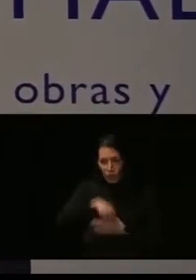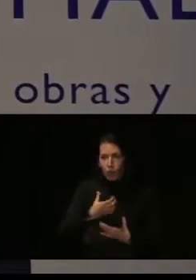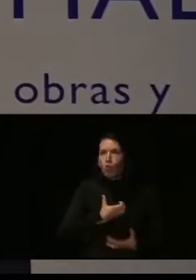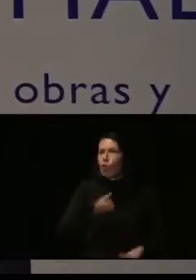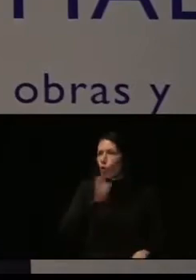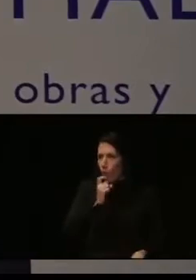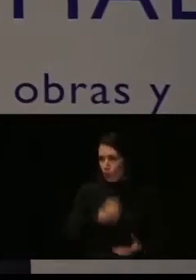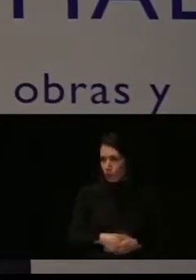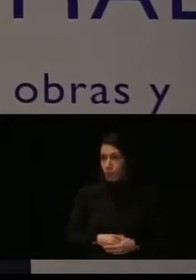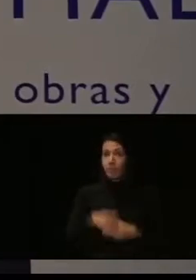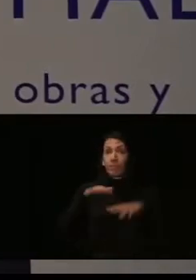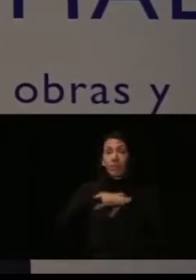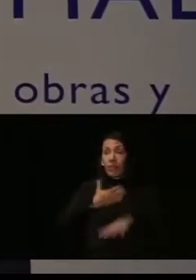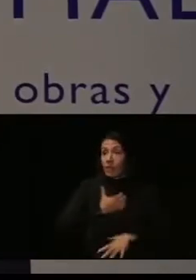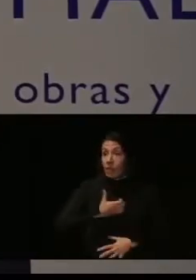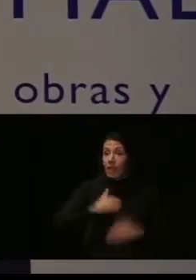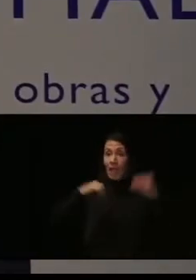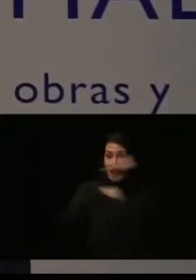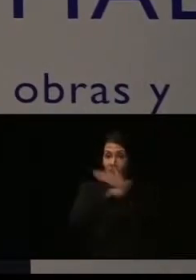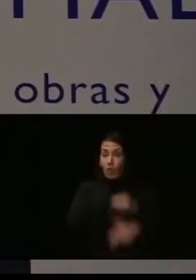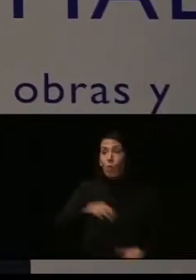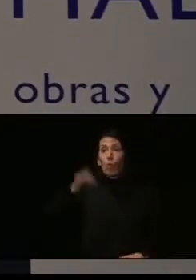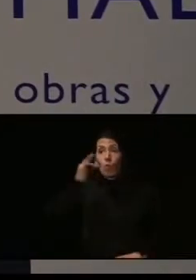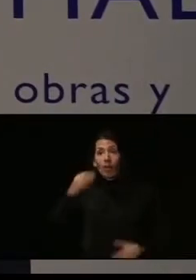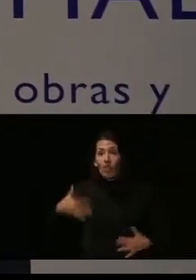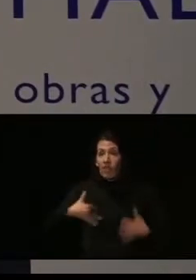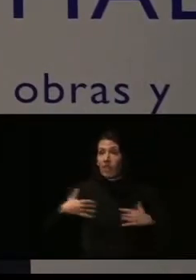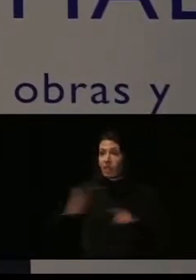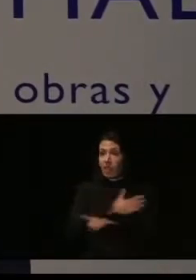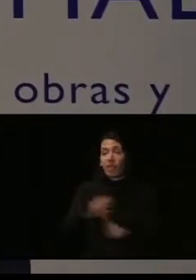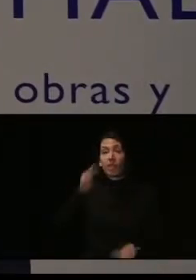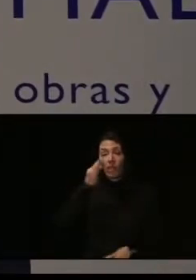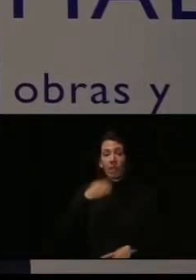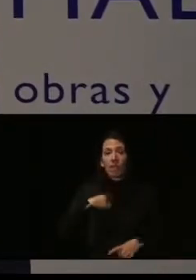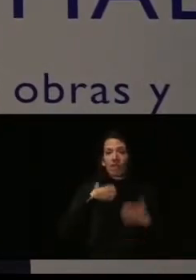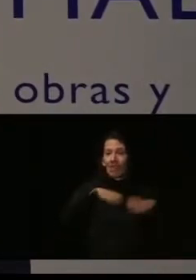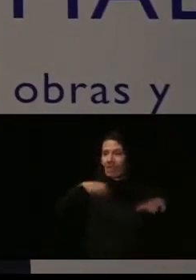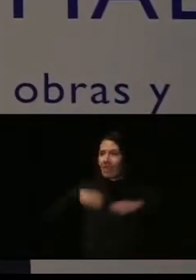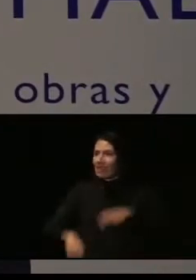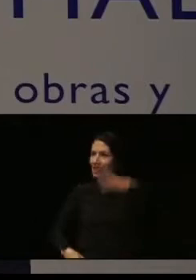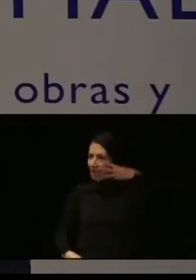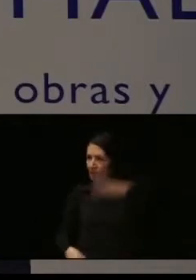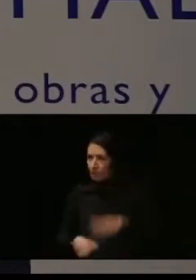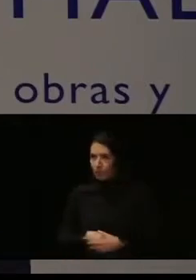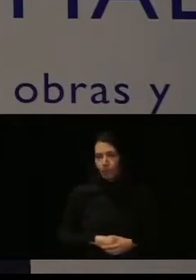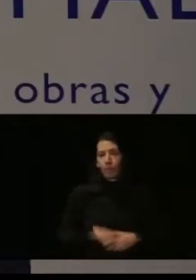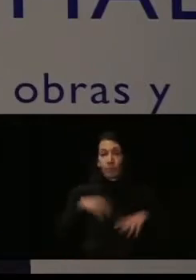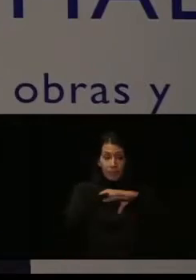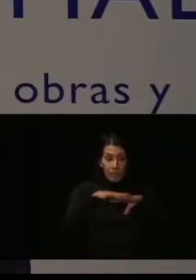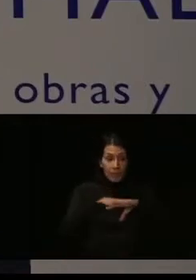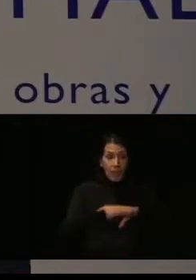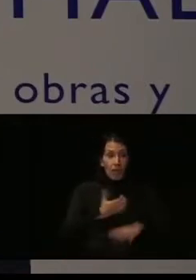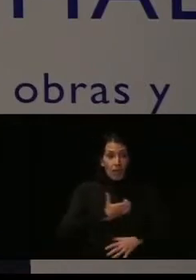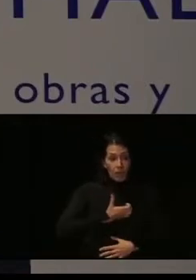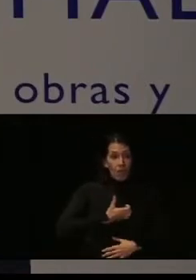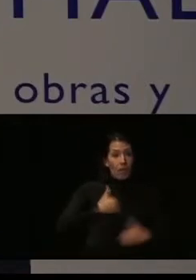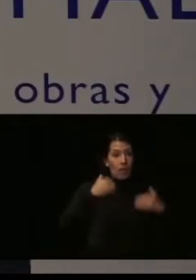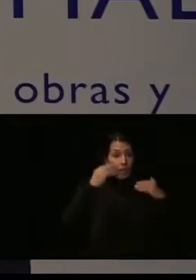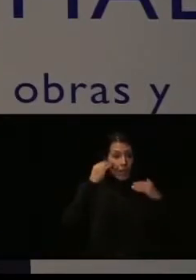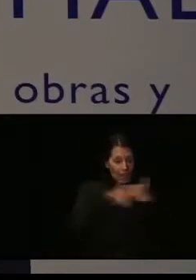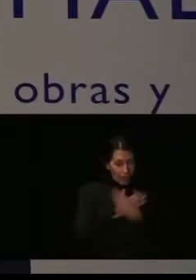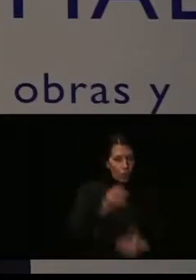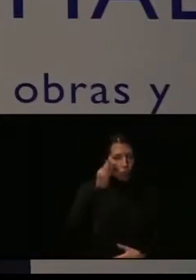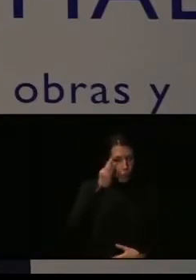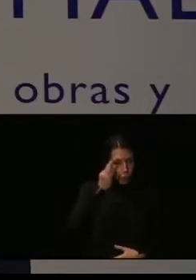La red municipal de atención a mujeres víctimas de violencia de género se descompone a su vez en tres. La red municipal de atención a mujeres víctimas de